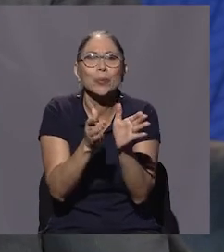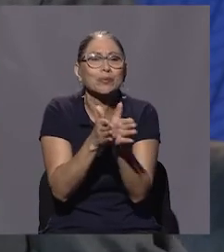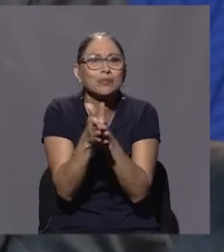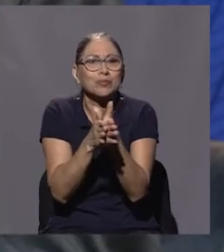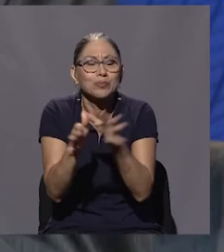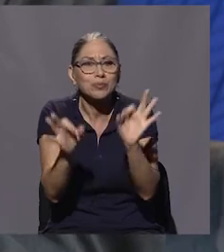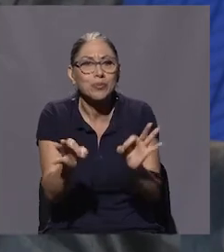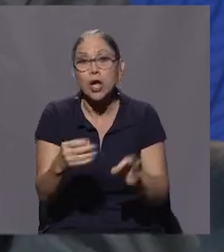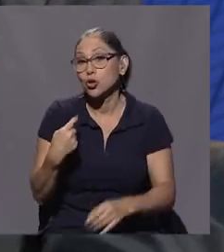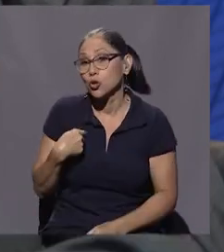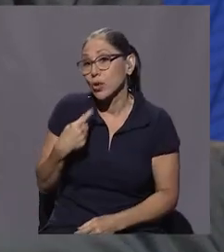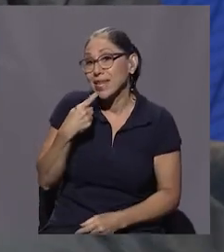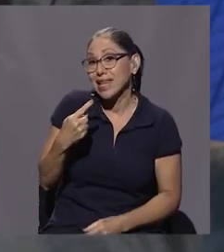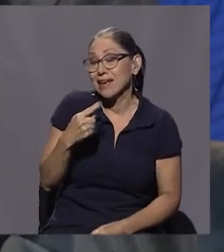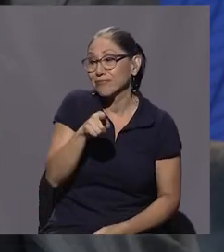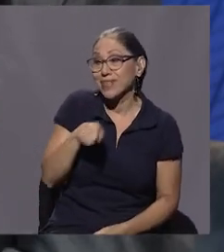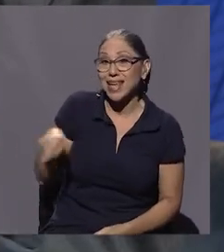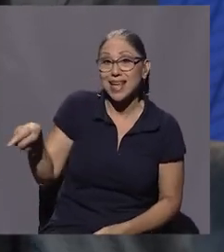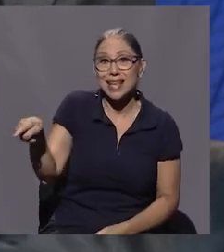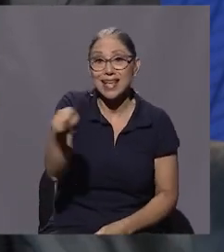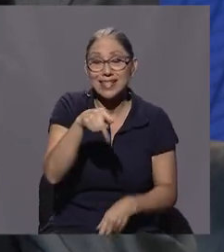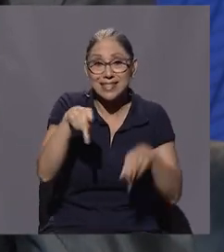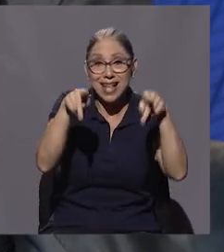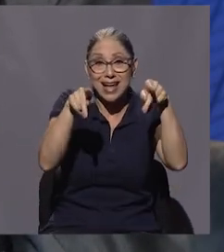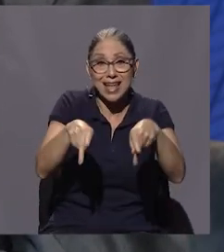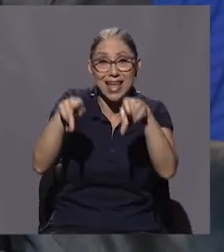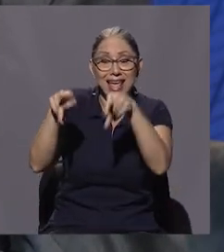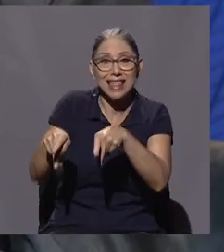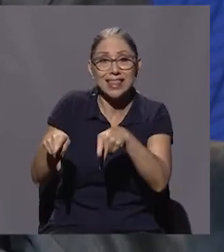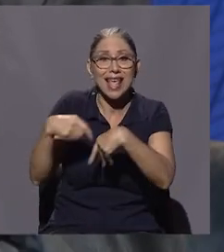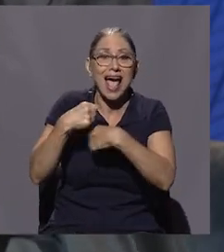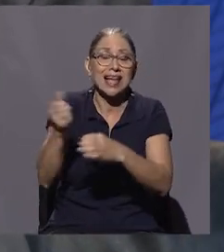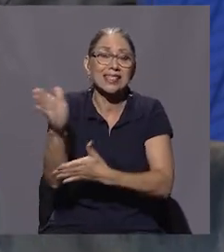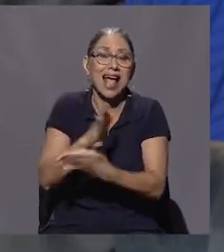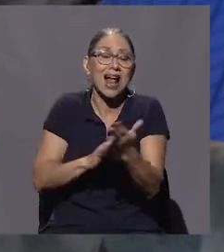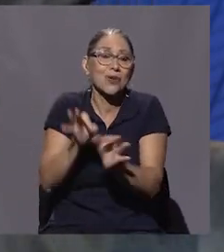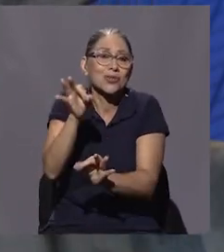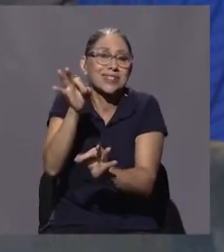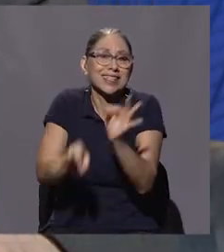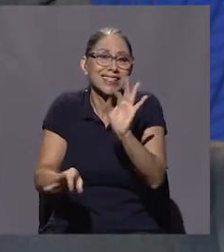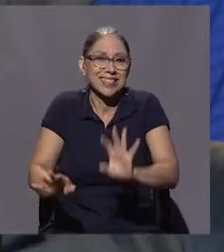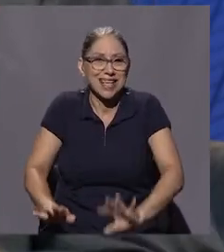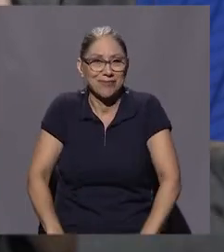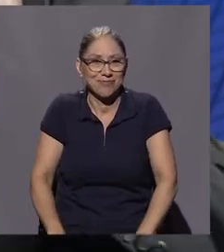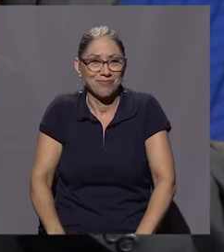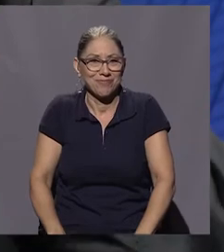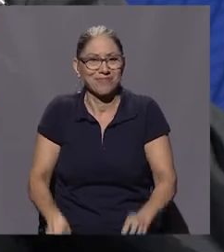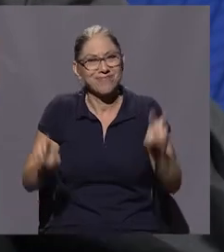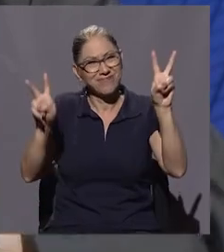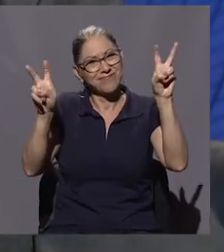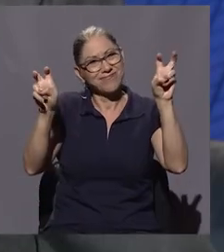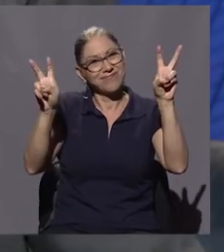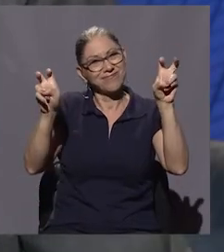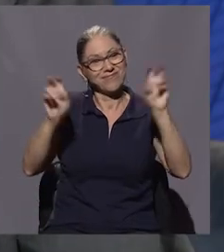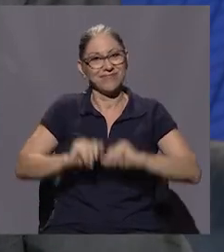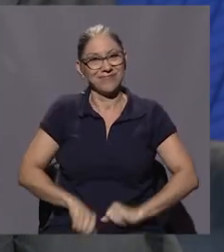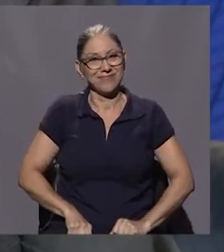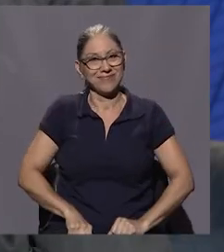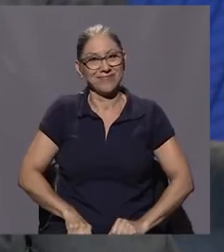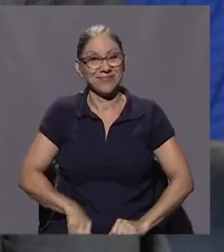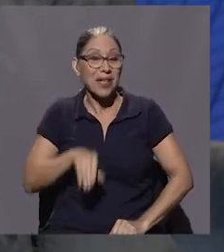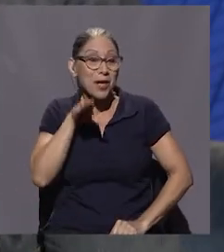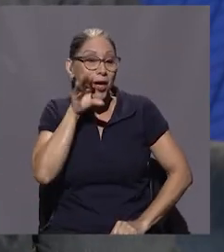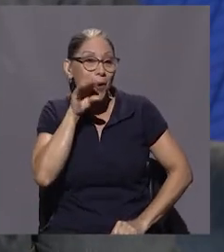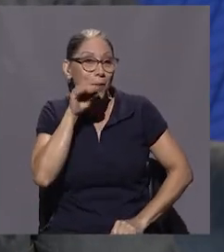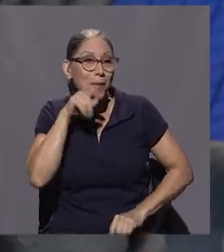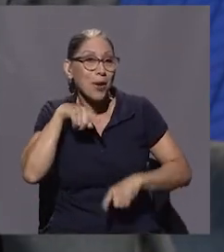yo diría que esta gente lo único que ha hecho es una cosa muy sencilla. Ponerle una cadenita al perro y amarrarle un posto esperando que pase la ley que los